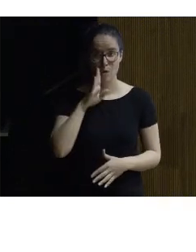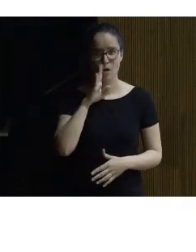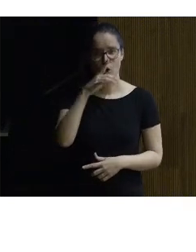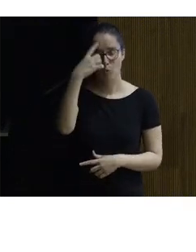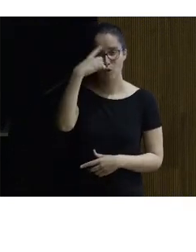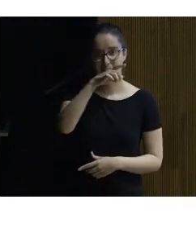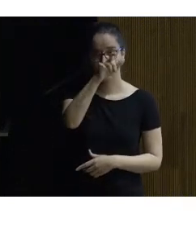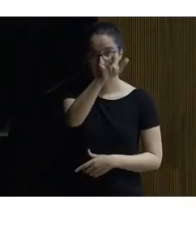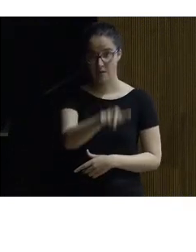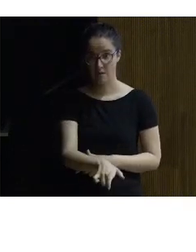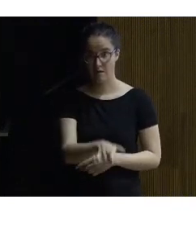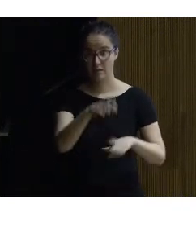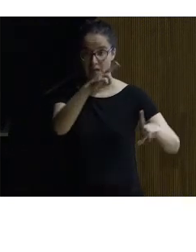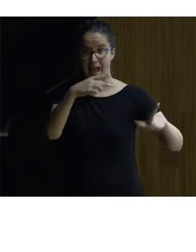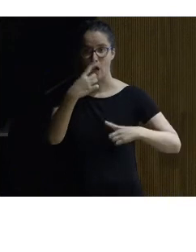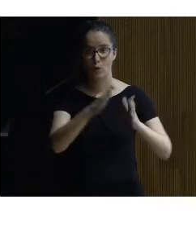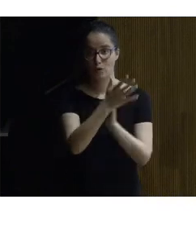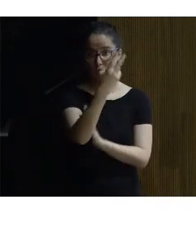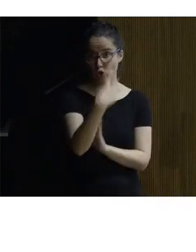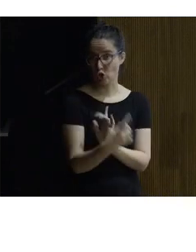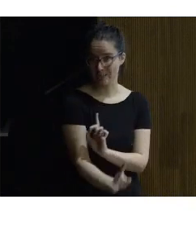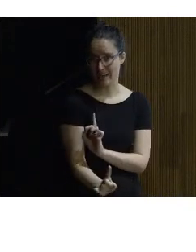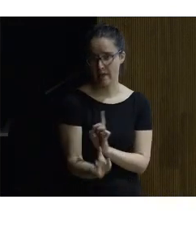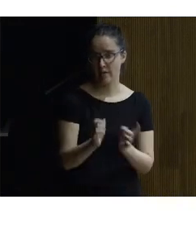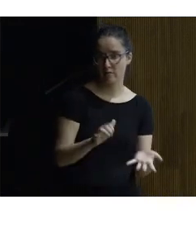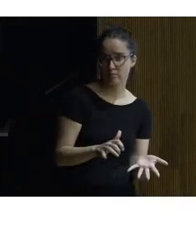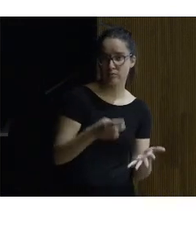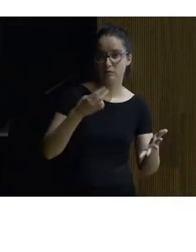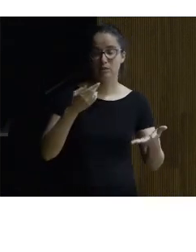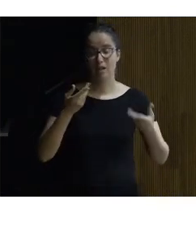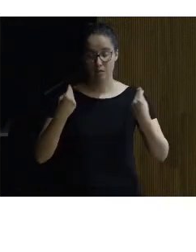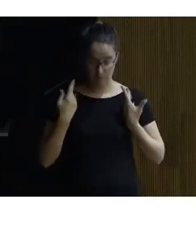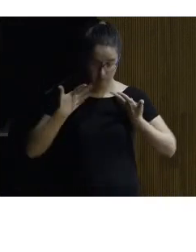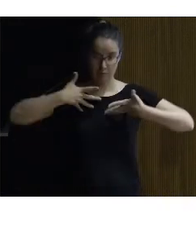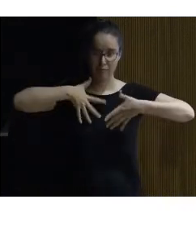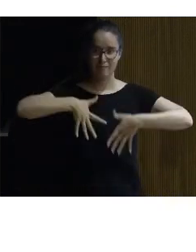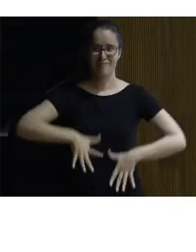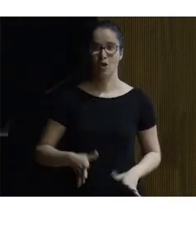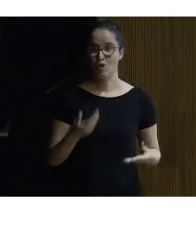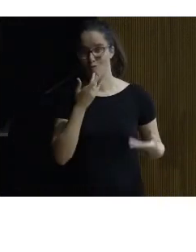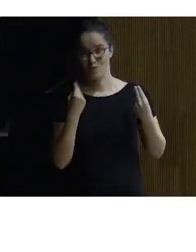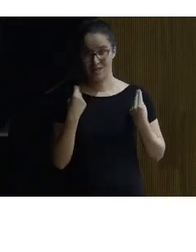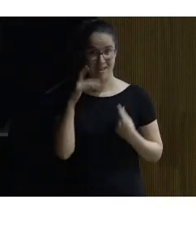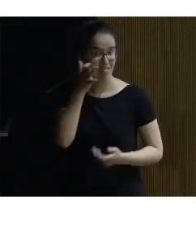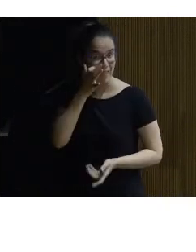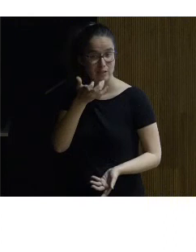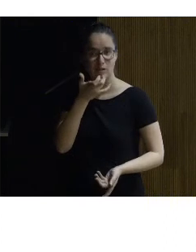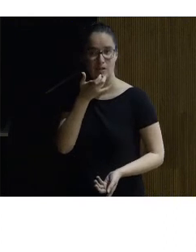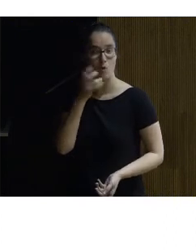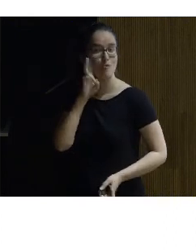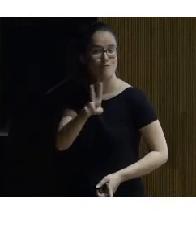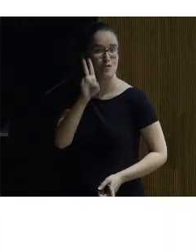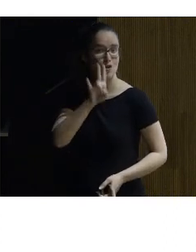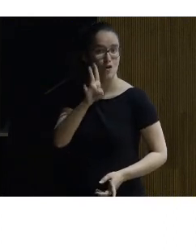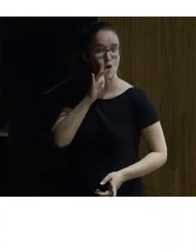algunos libros no se leen sino que se transitan se habitan y se viven y aquí tienen como él vio